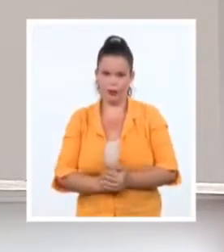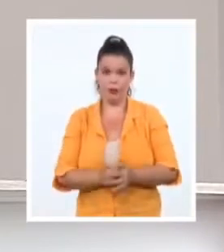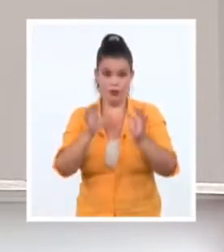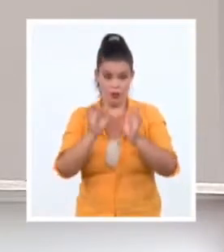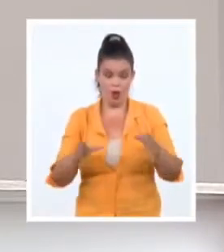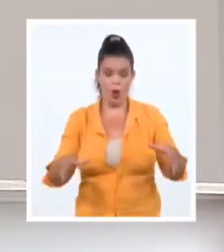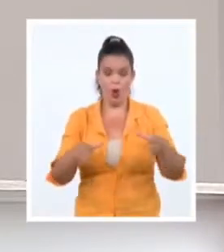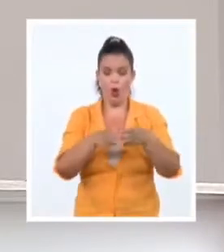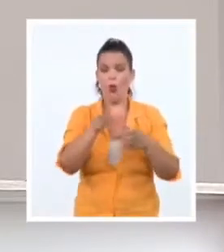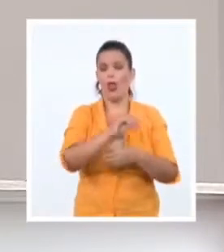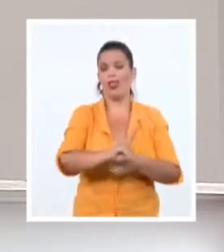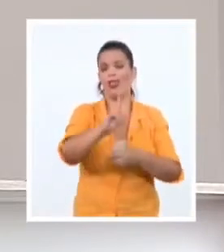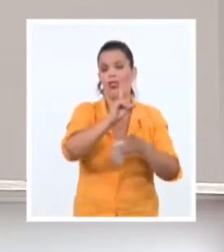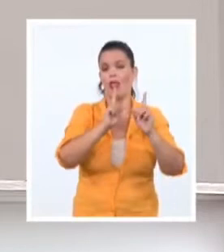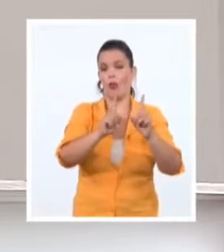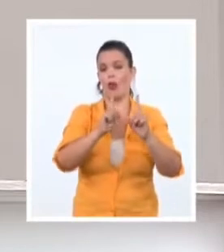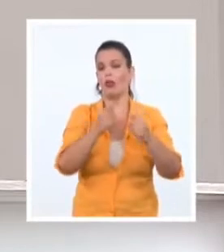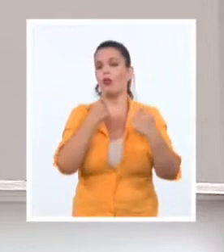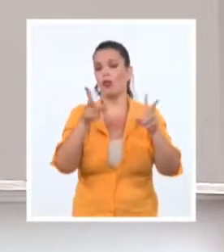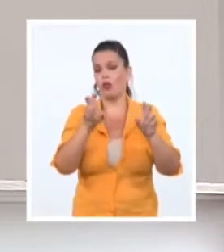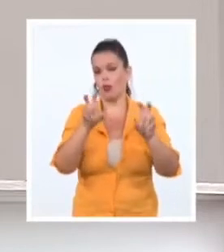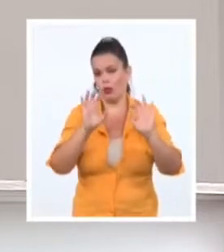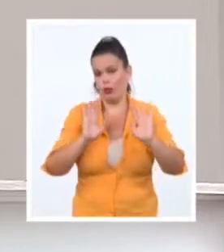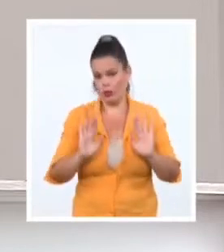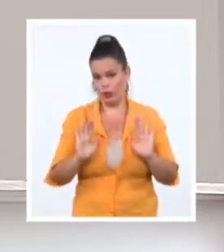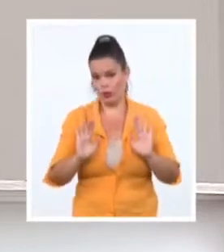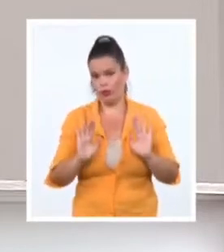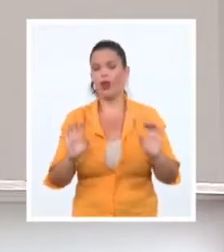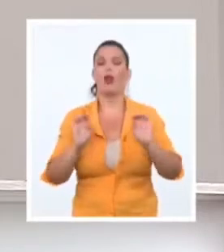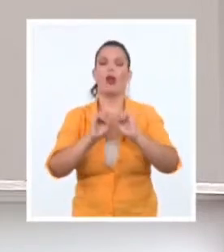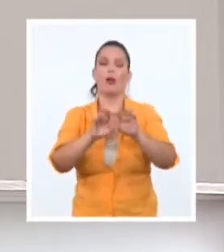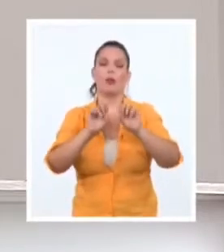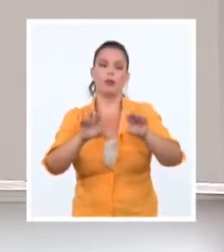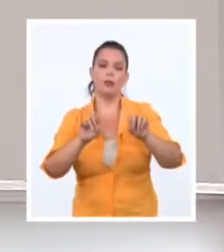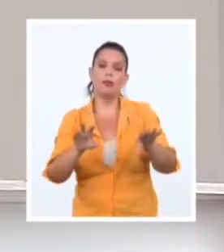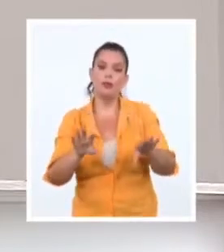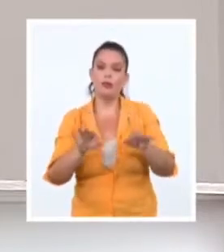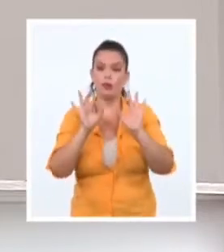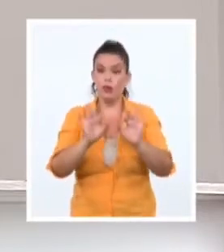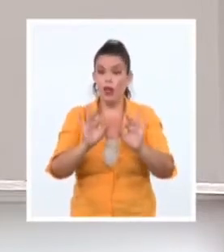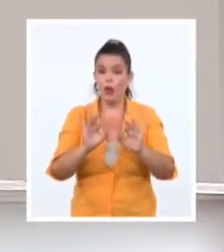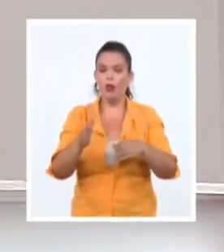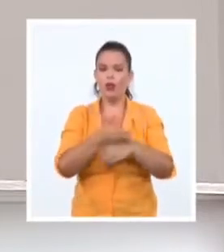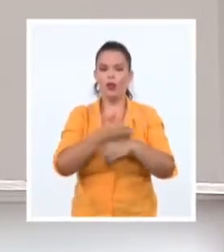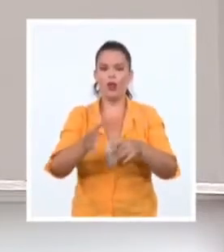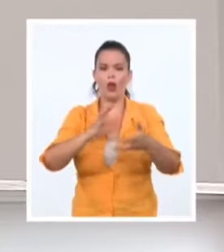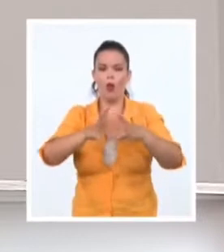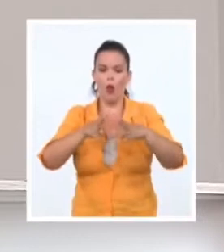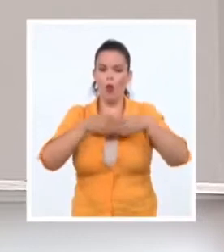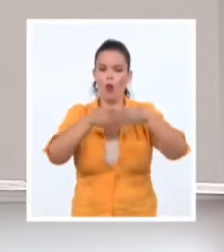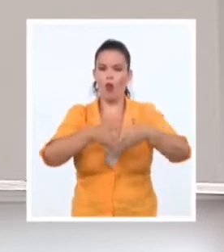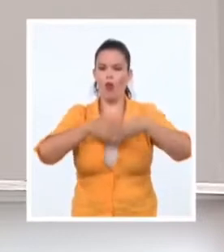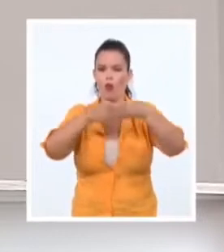Democracia que dirige ahora ha sido promotor de las llamadas flotillas que en numerosas ocasiones han violado las aguas